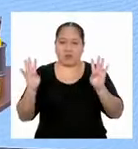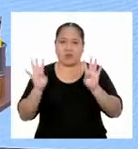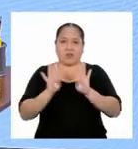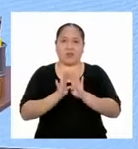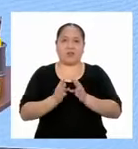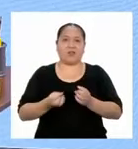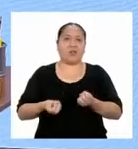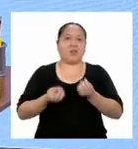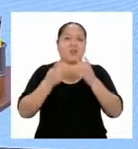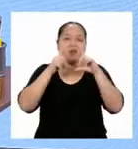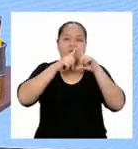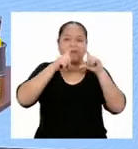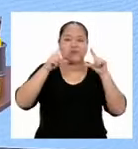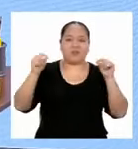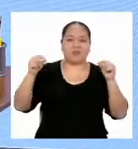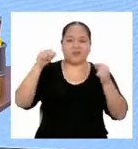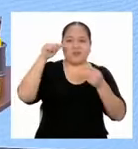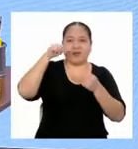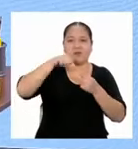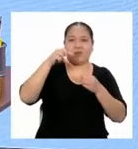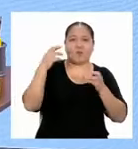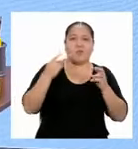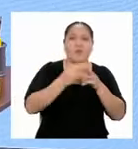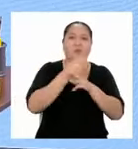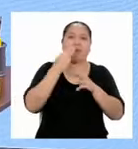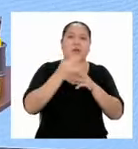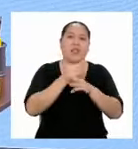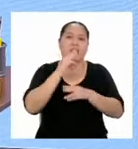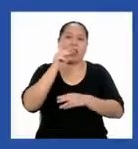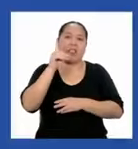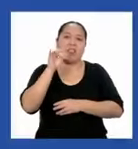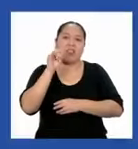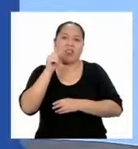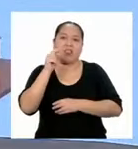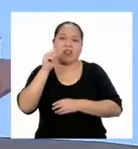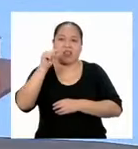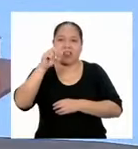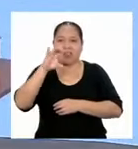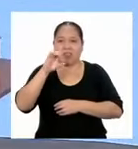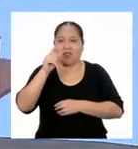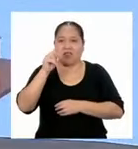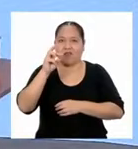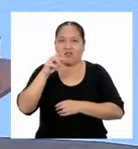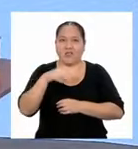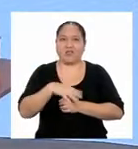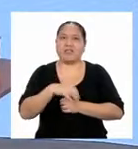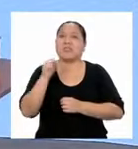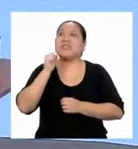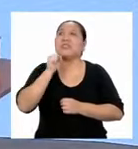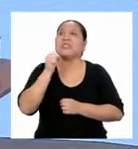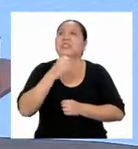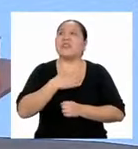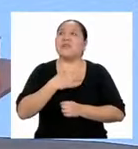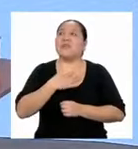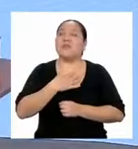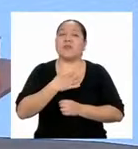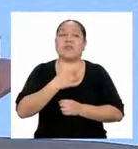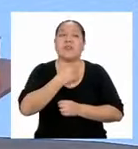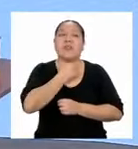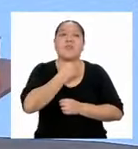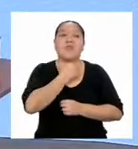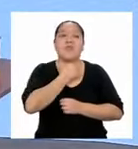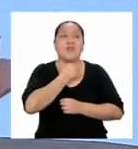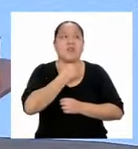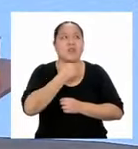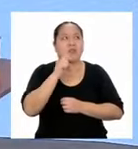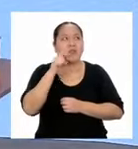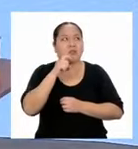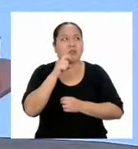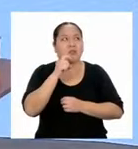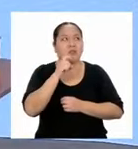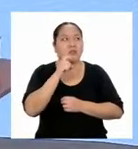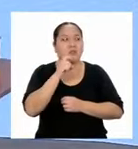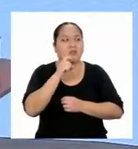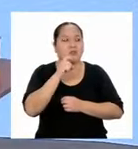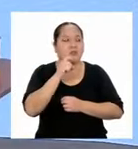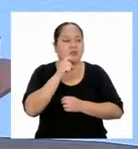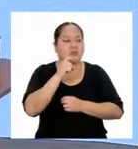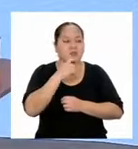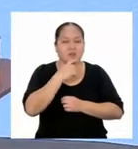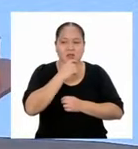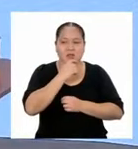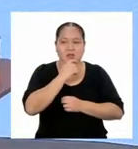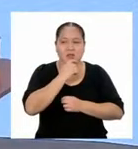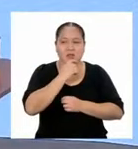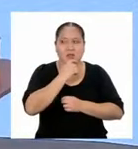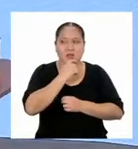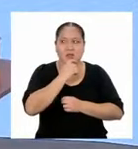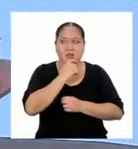jugoso cheque de Matedetectives. Sí, sí, mi abuelo necesita... Este...